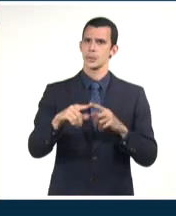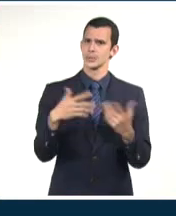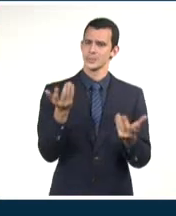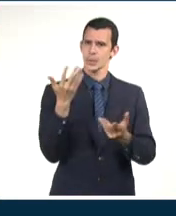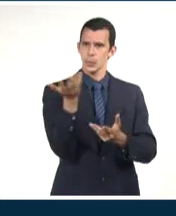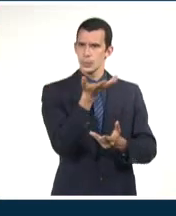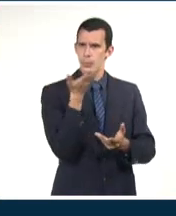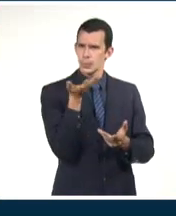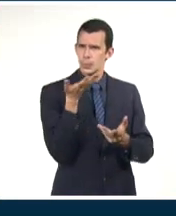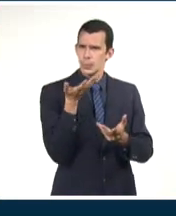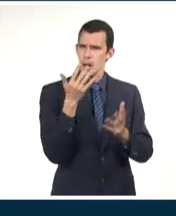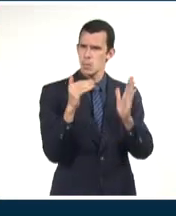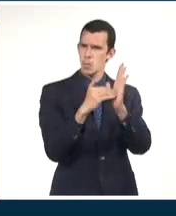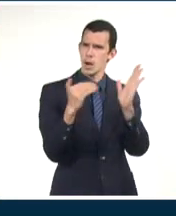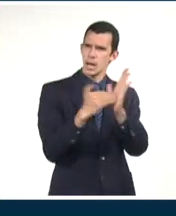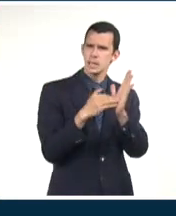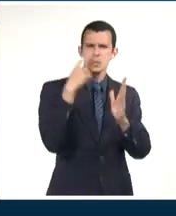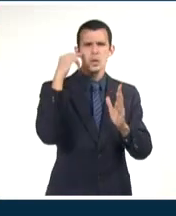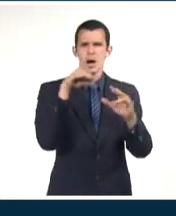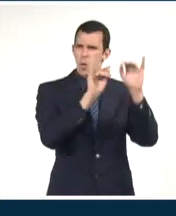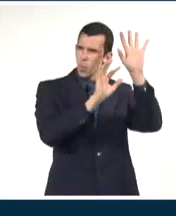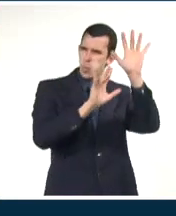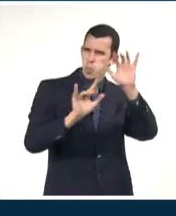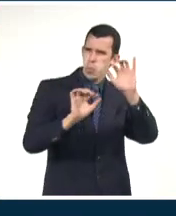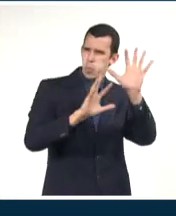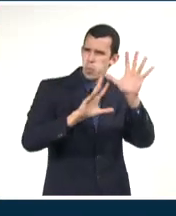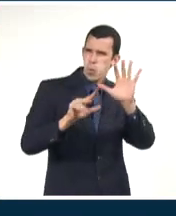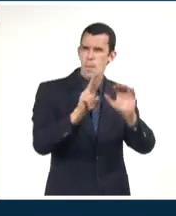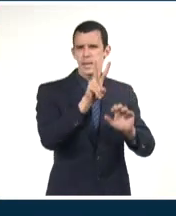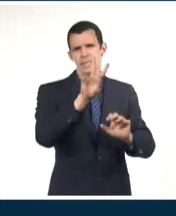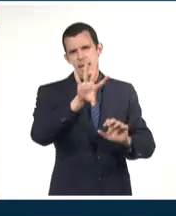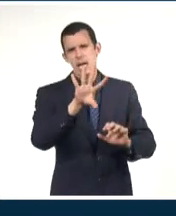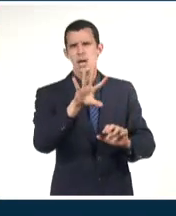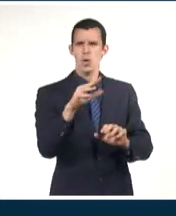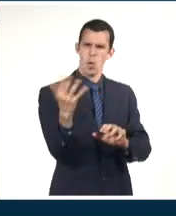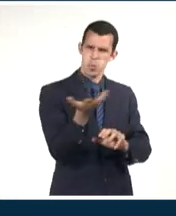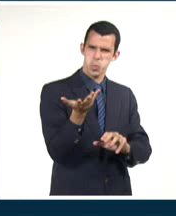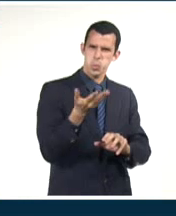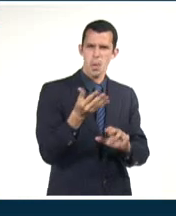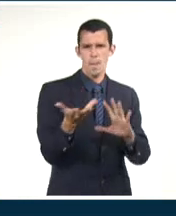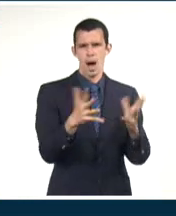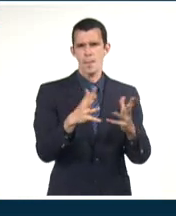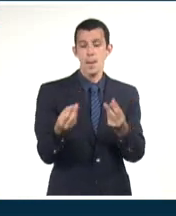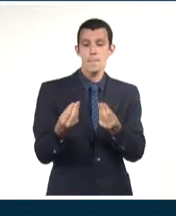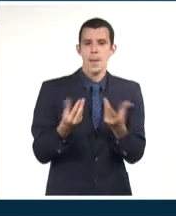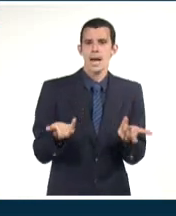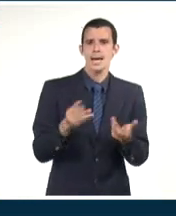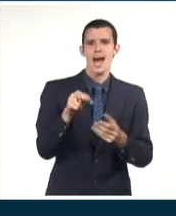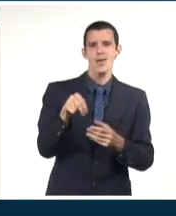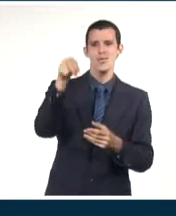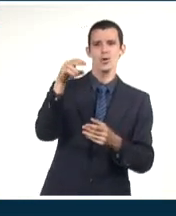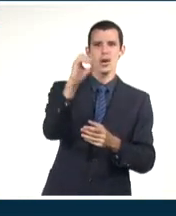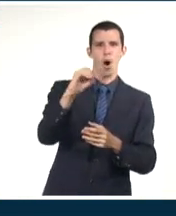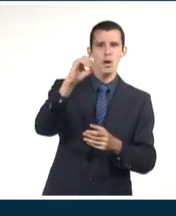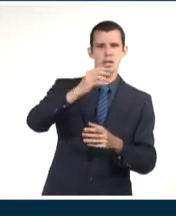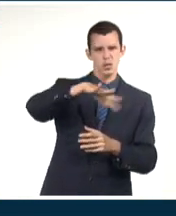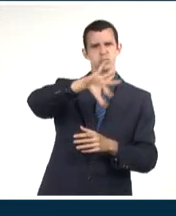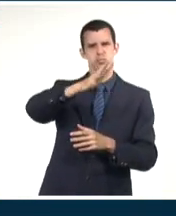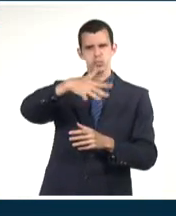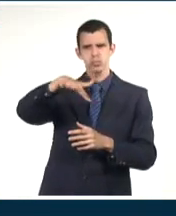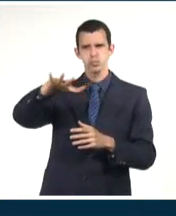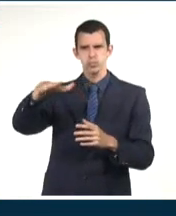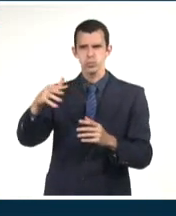débiles en la tarde nordeste al este hasta 25 kilómetros por hora, con marejadas en la costa norte del oriente del país,